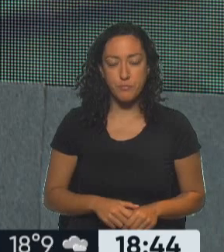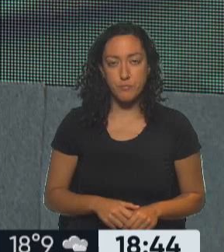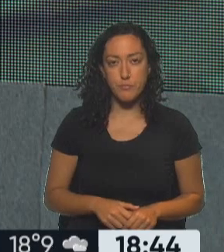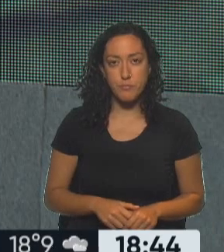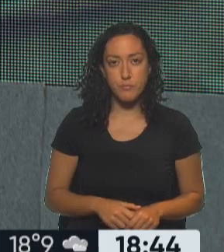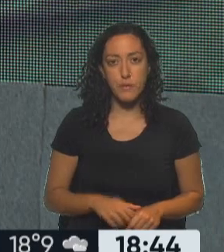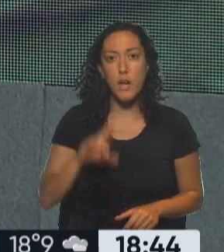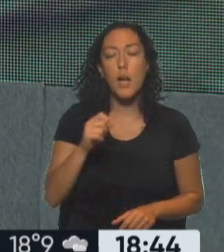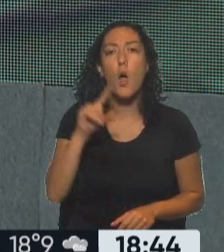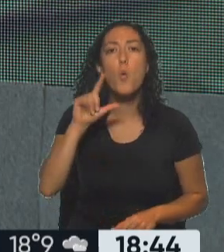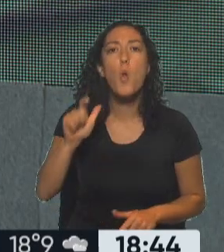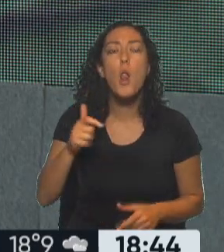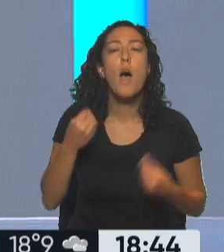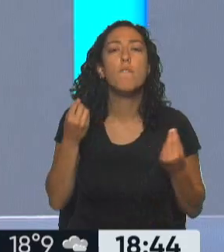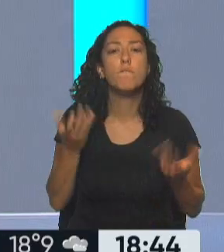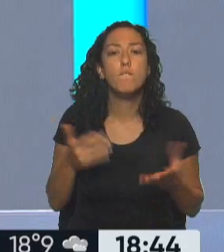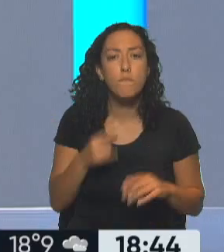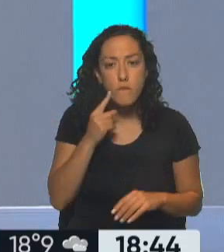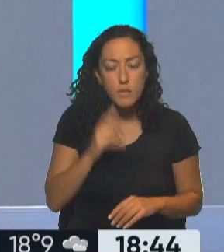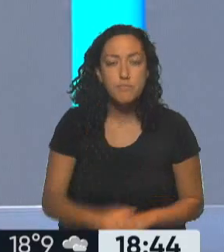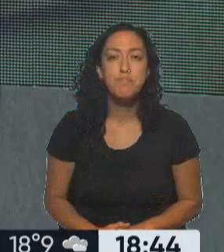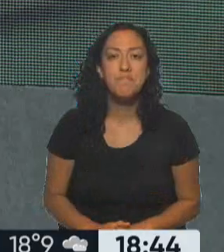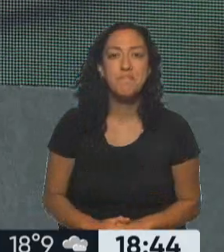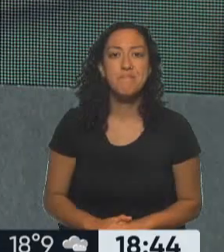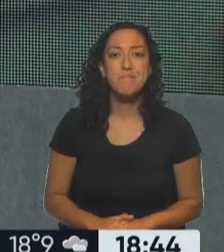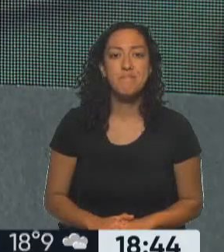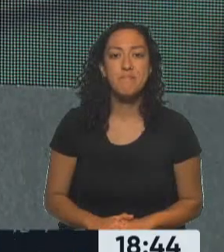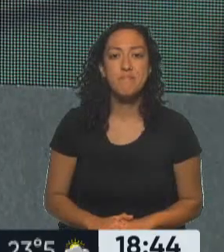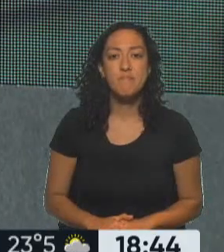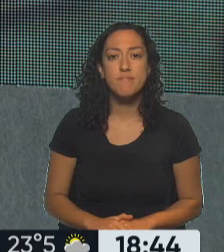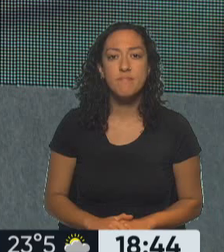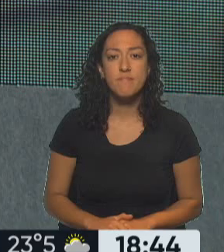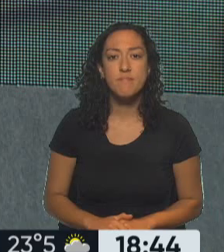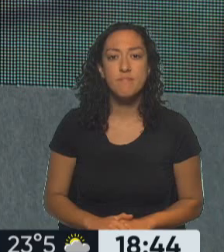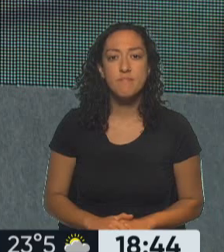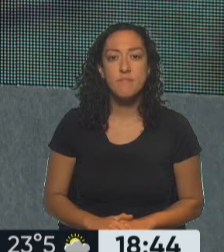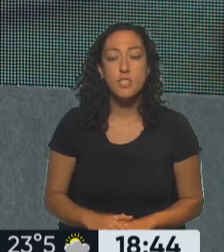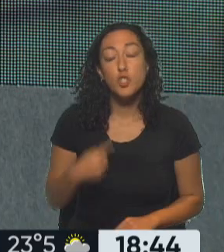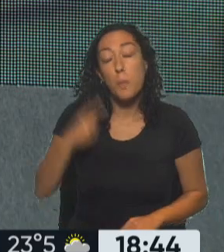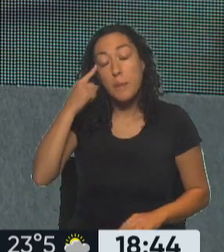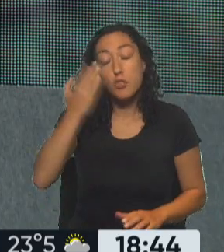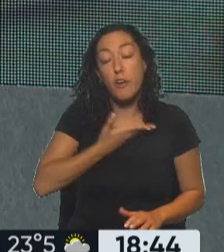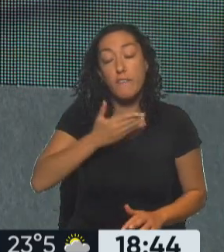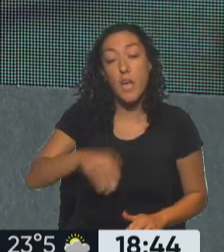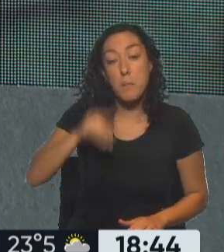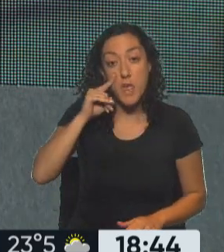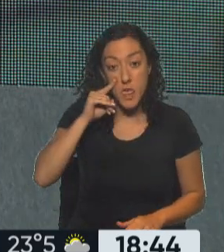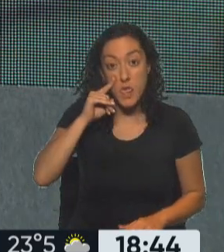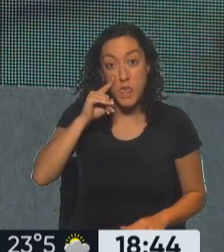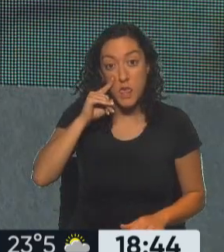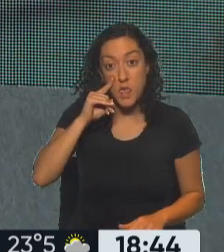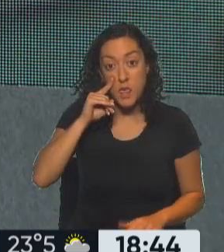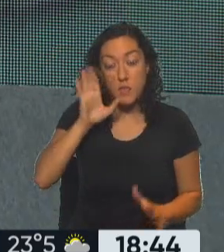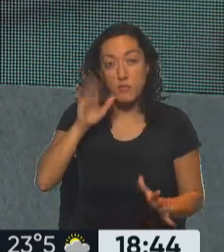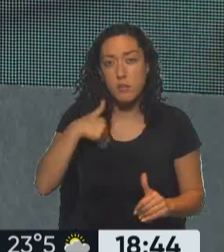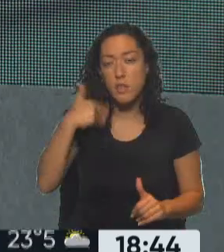Don Raúl, me imagino que el Fondo Monetario, después de escuchar...